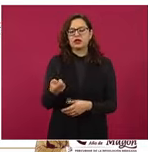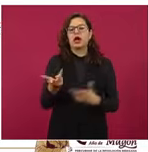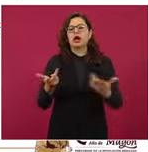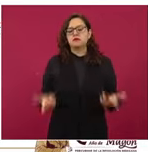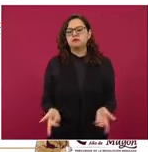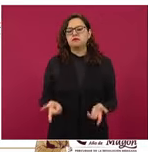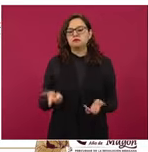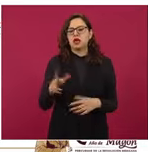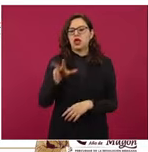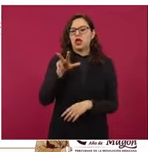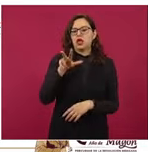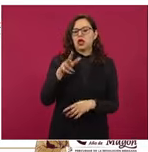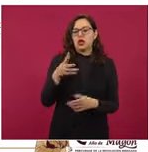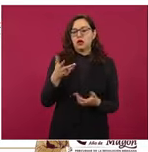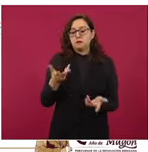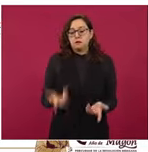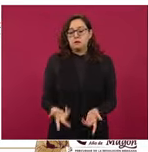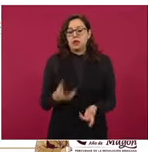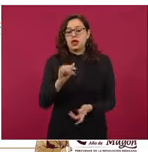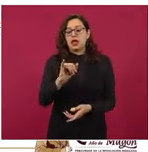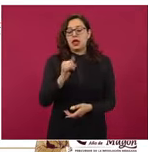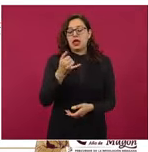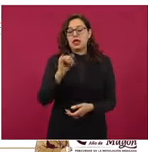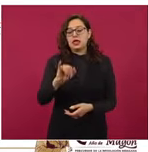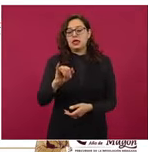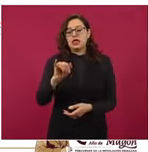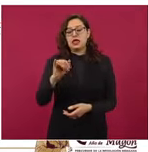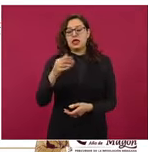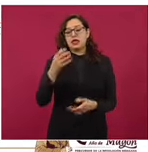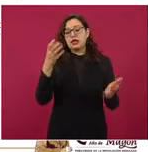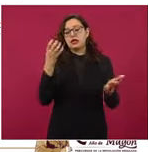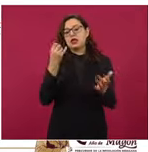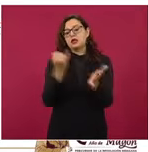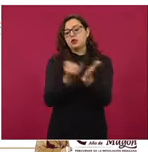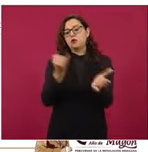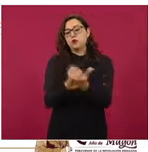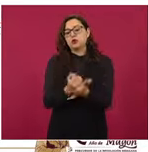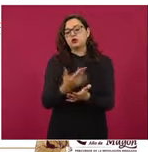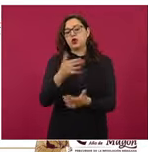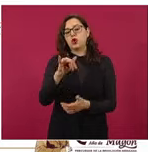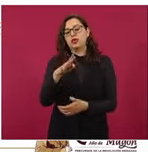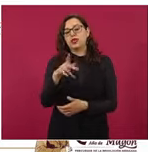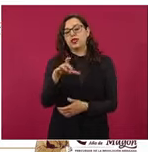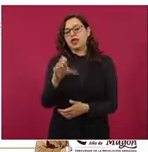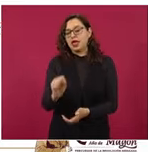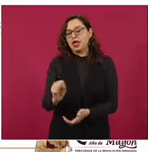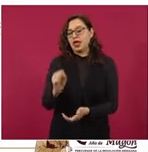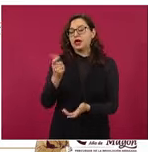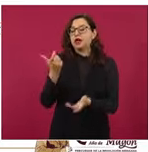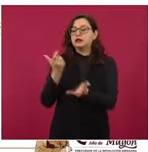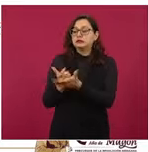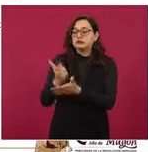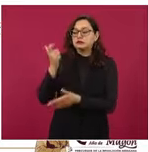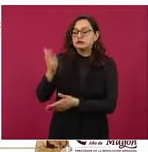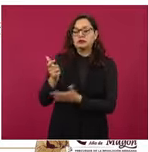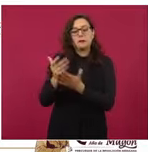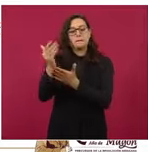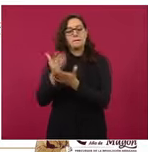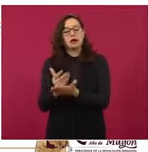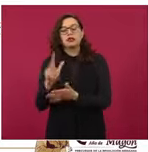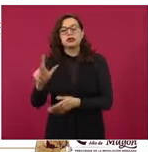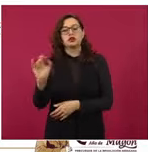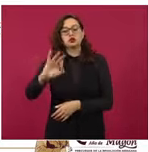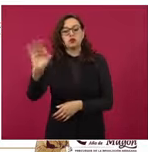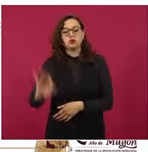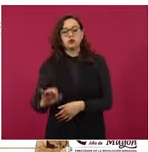18 por ciento del IEPS. Y esto porque el precio internacional del petróleo por barril con corte el 27